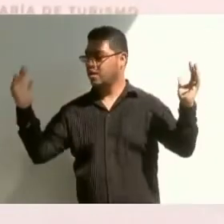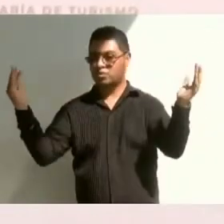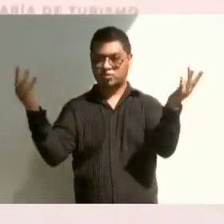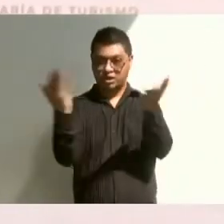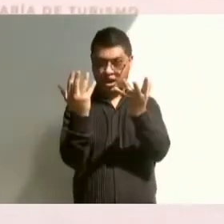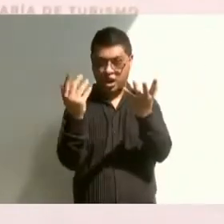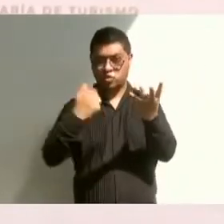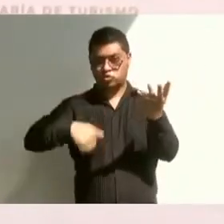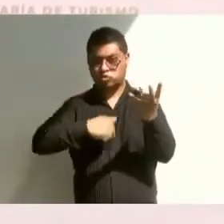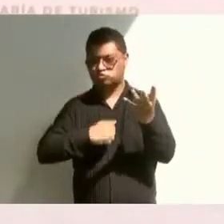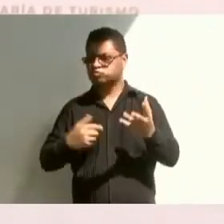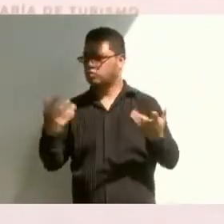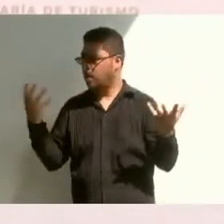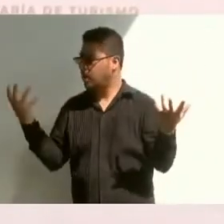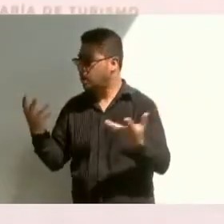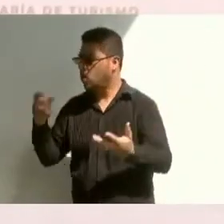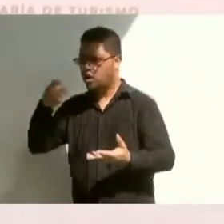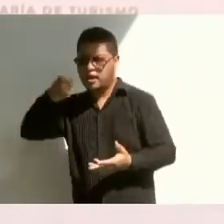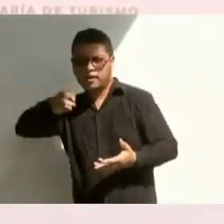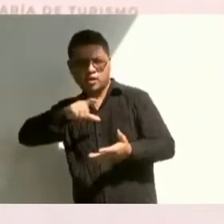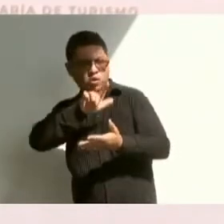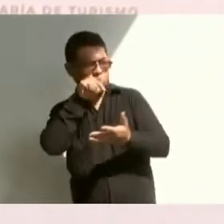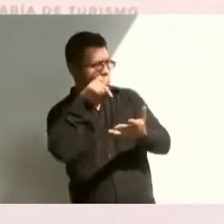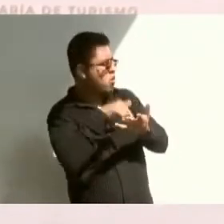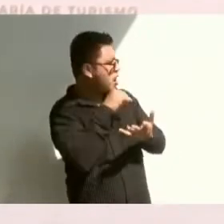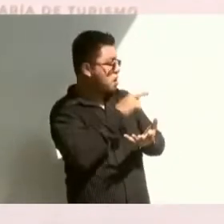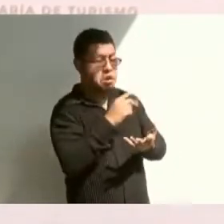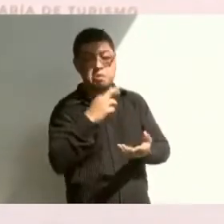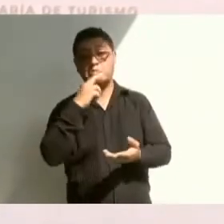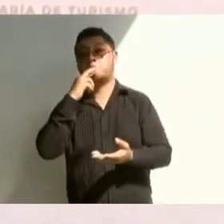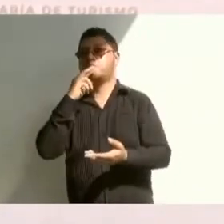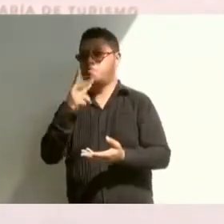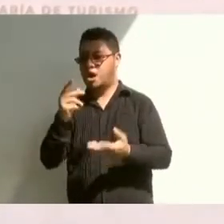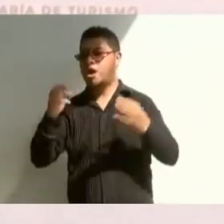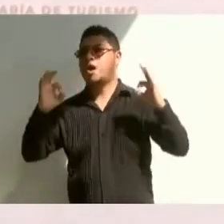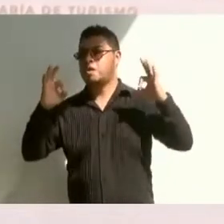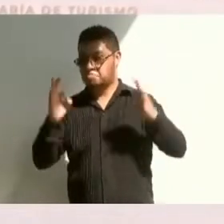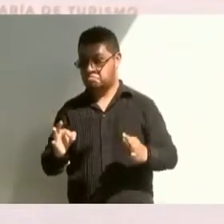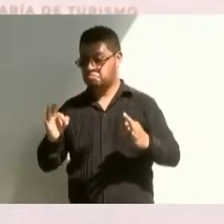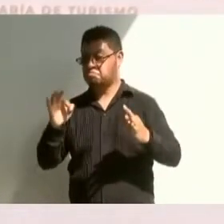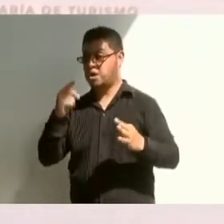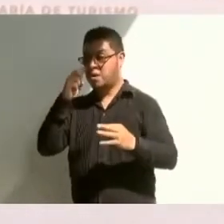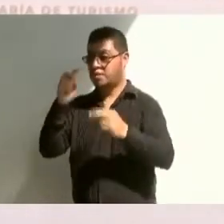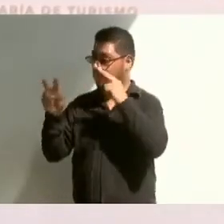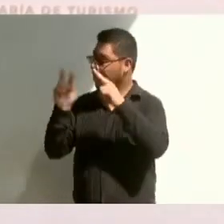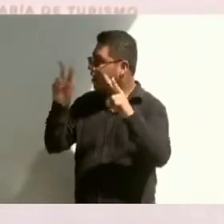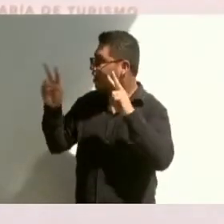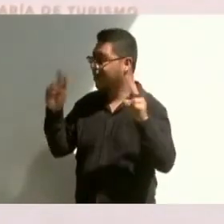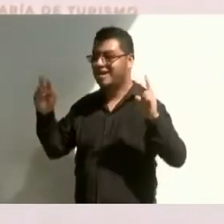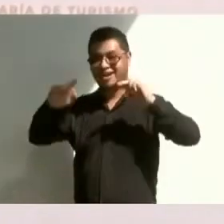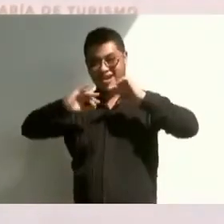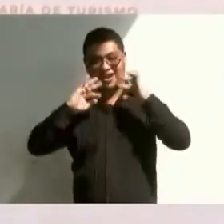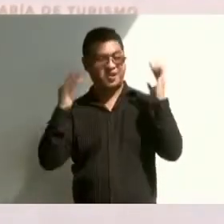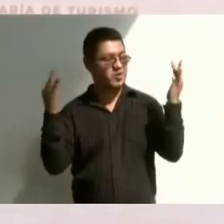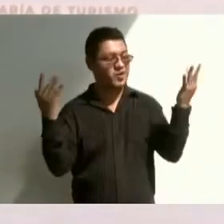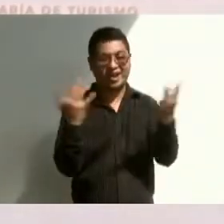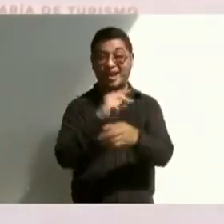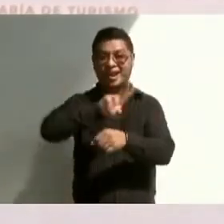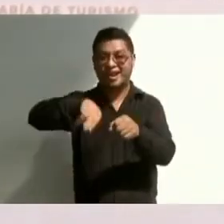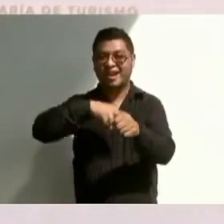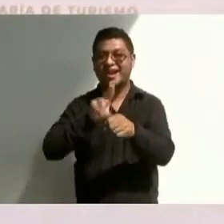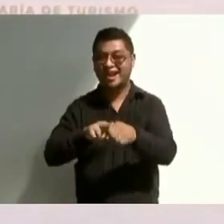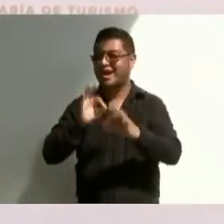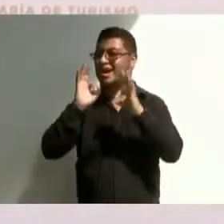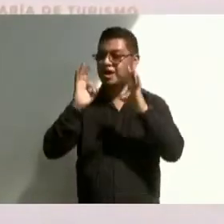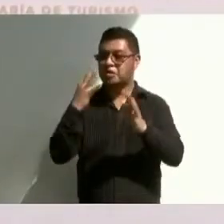Estamos construyendo un tren en esta zona que es privilegiada, la vegetación lo dice todo, y vamos a tener